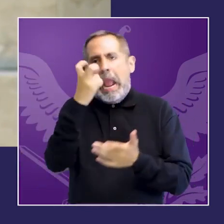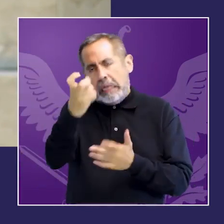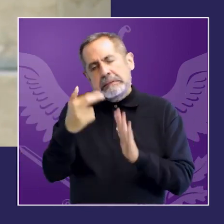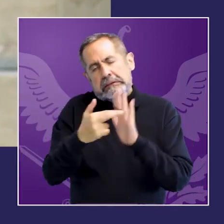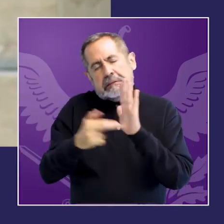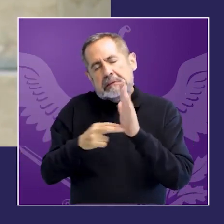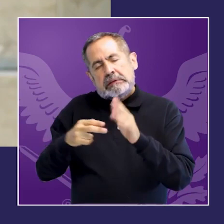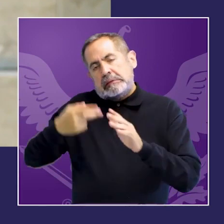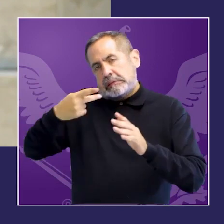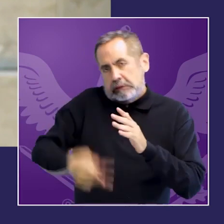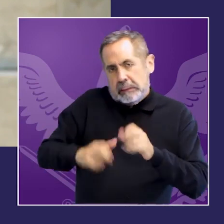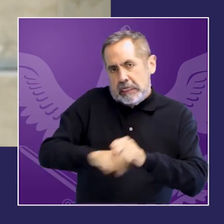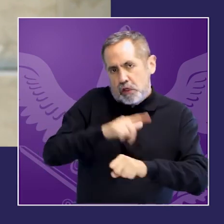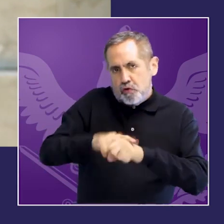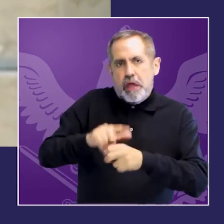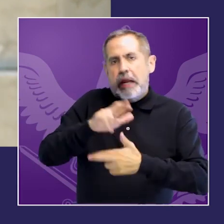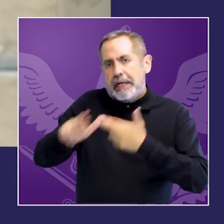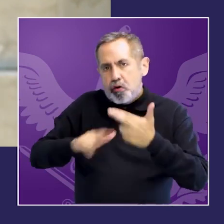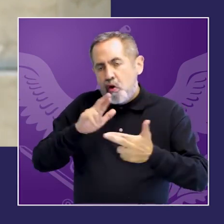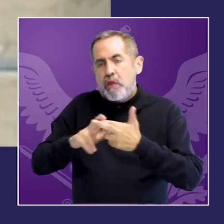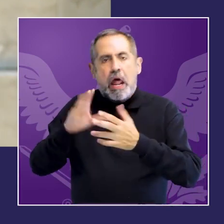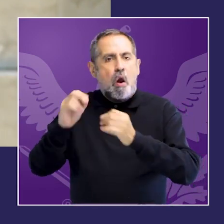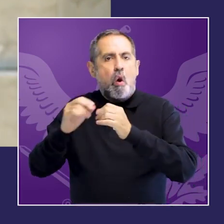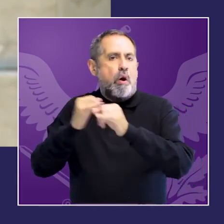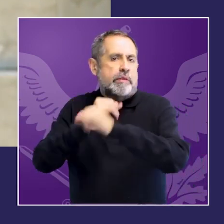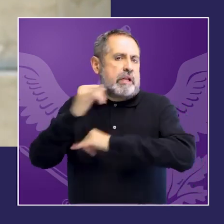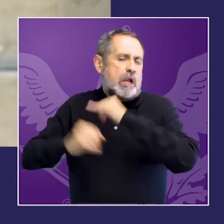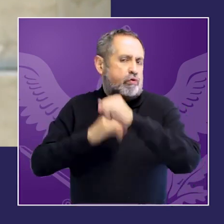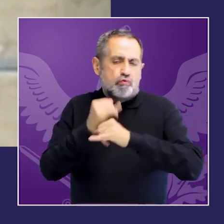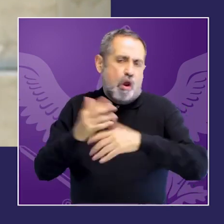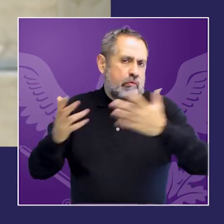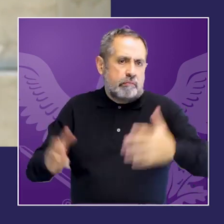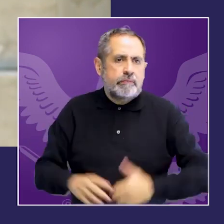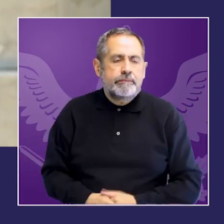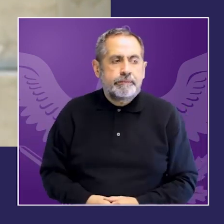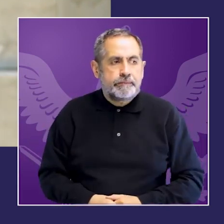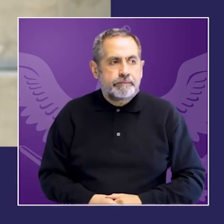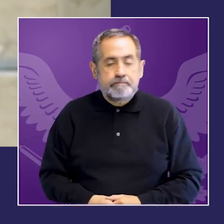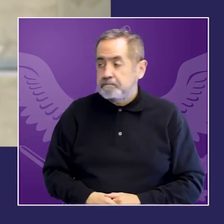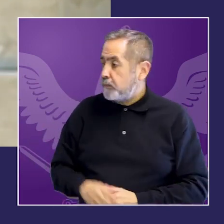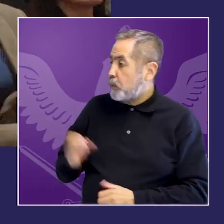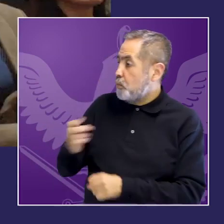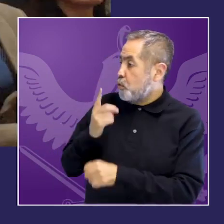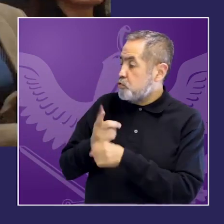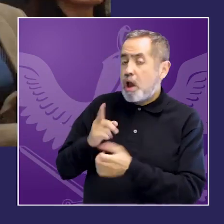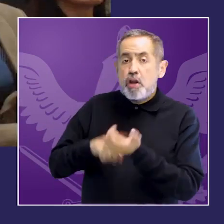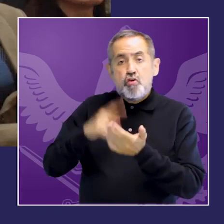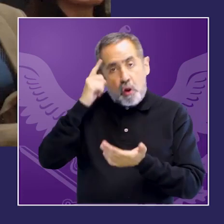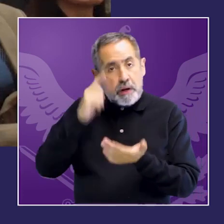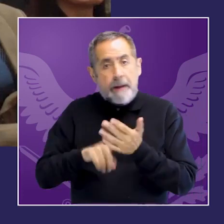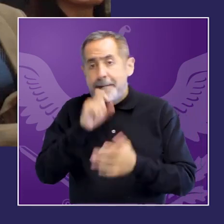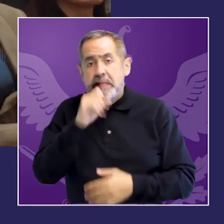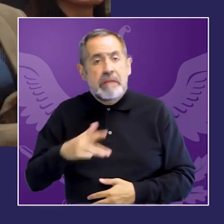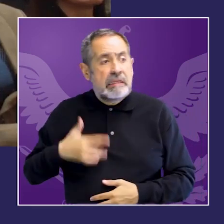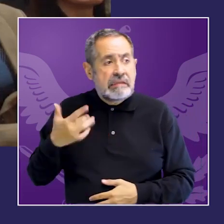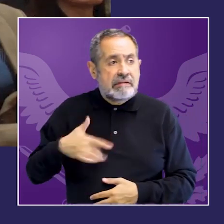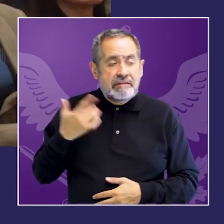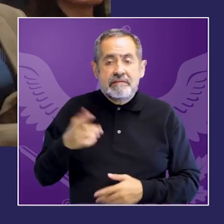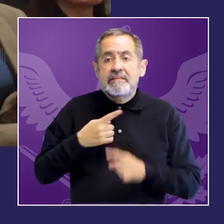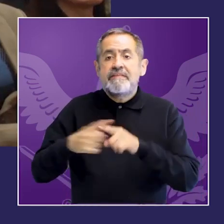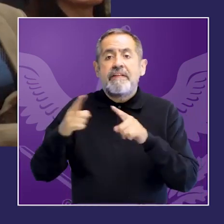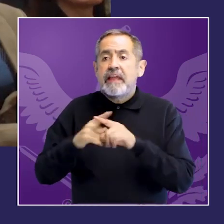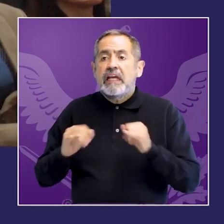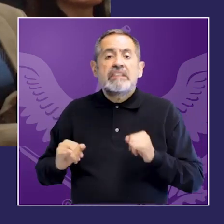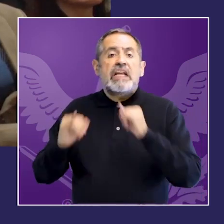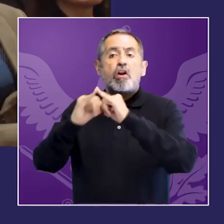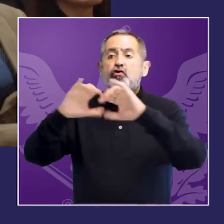nacional regional internacional que podemos usar ya que me diste la oportunidad nosotros tenemos la misma sensación de que los distintos organismos